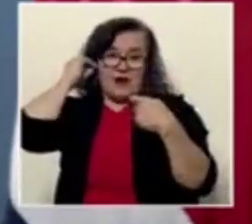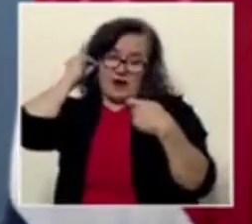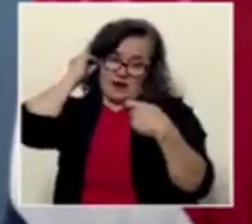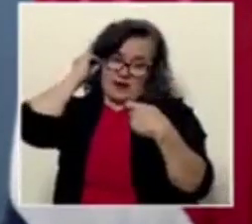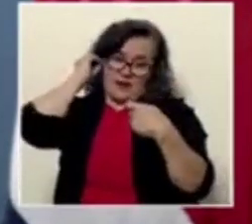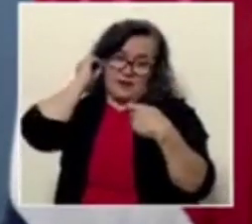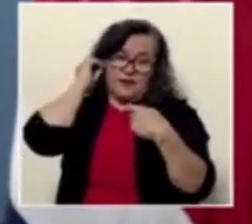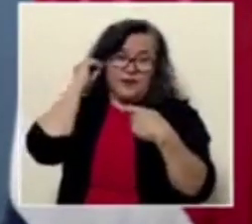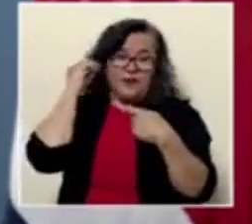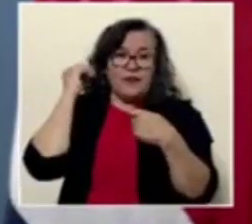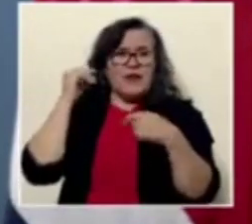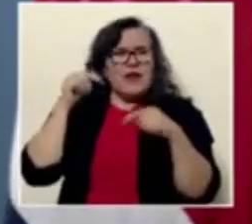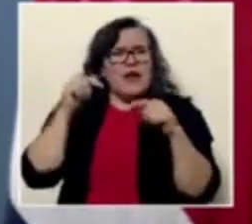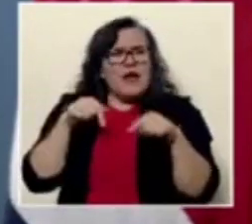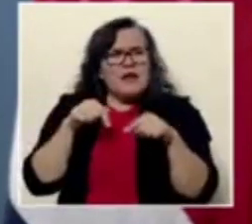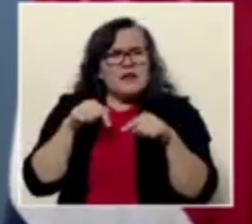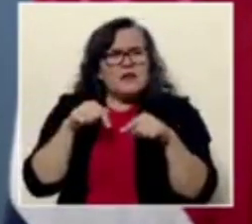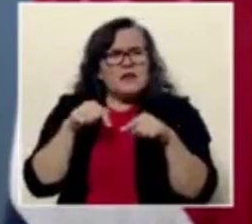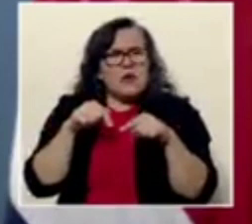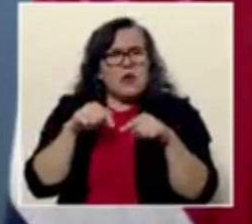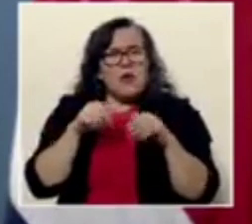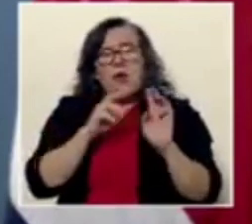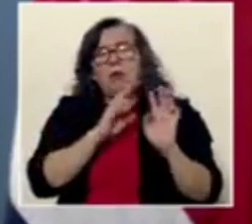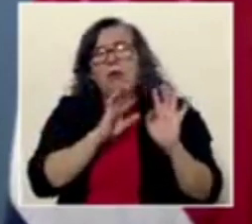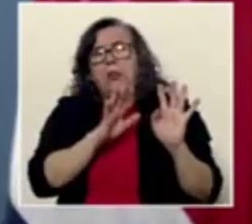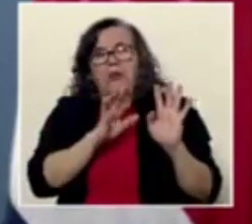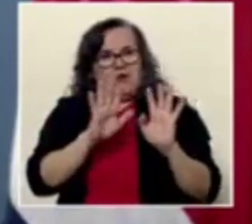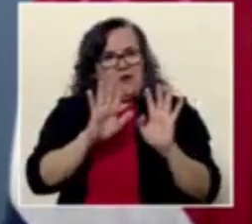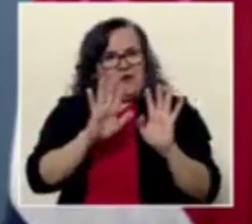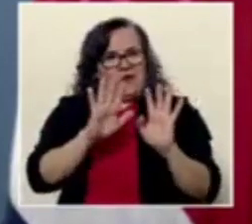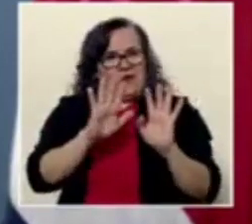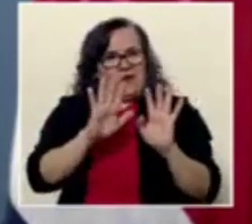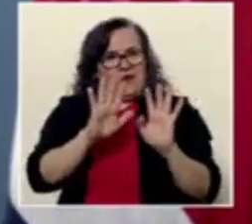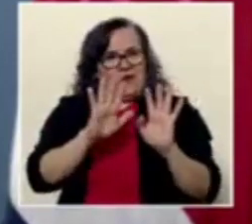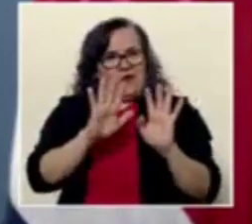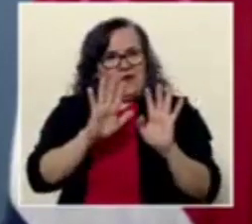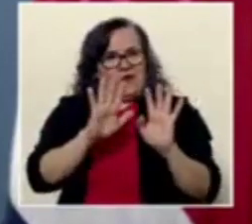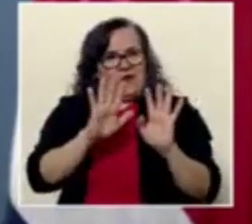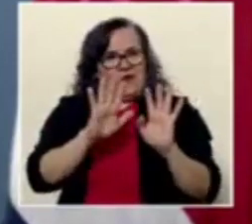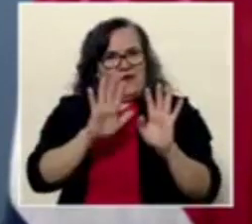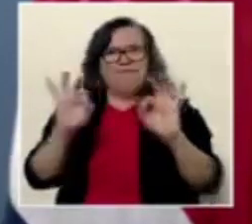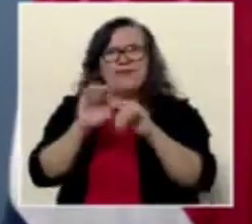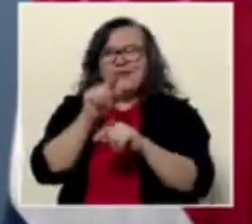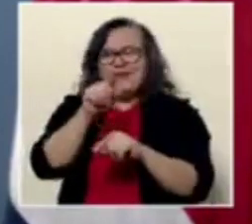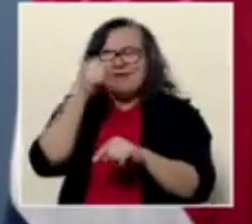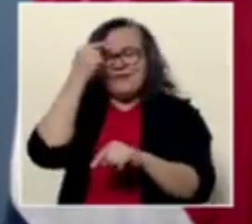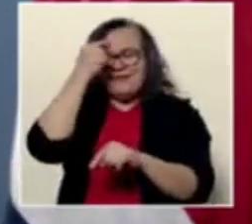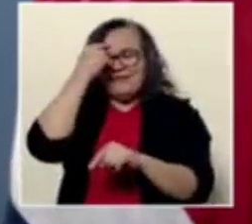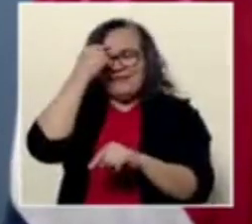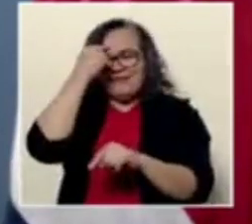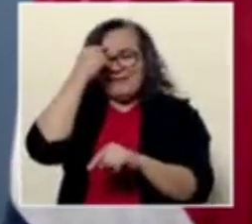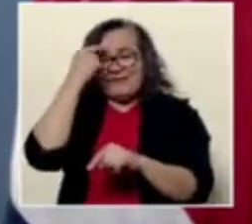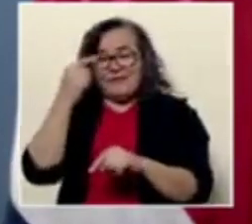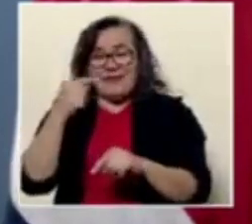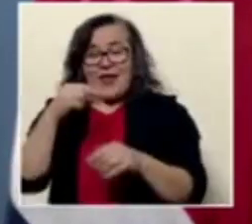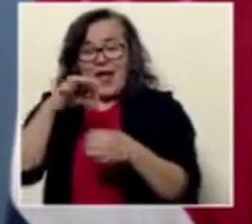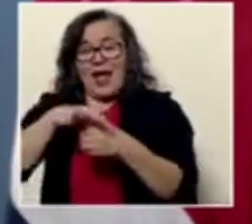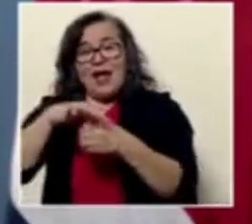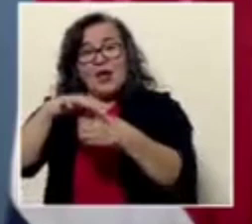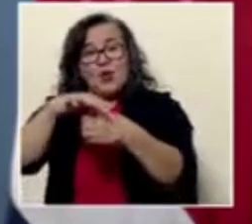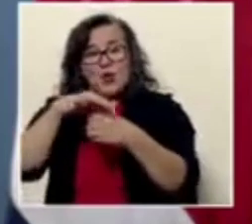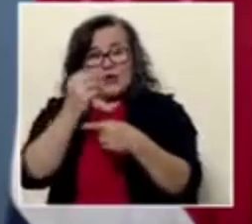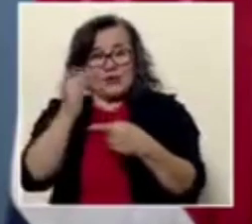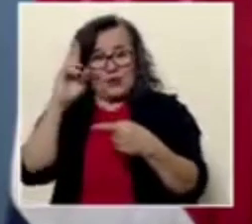esto no es menor. pónganse a pensar que los agricultores de Costa